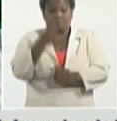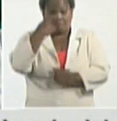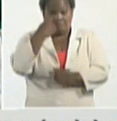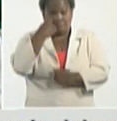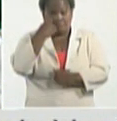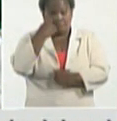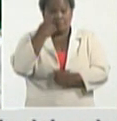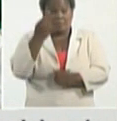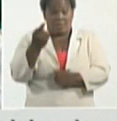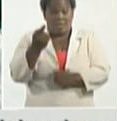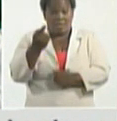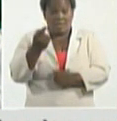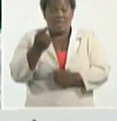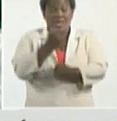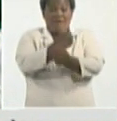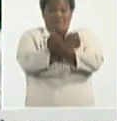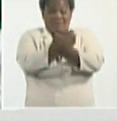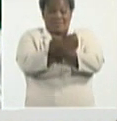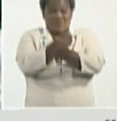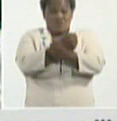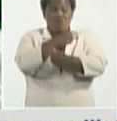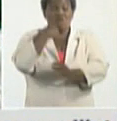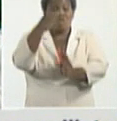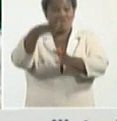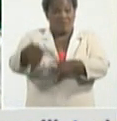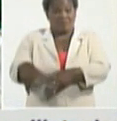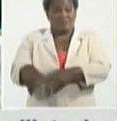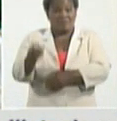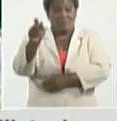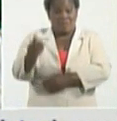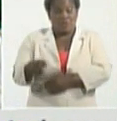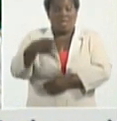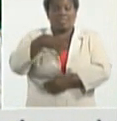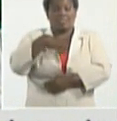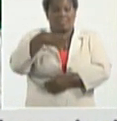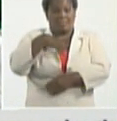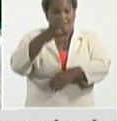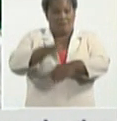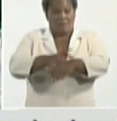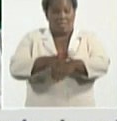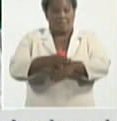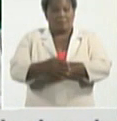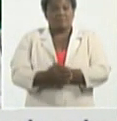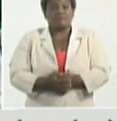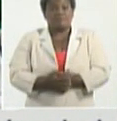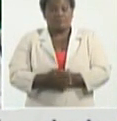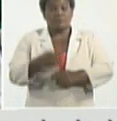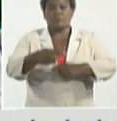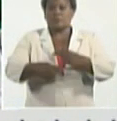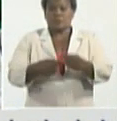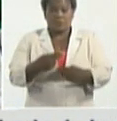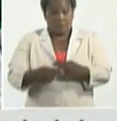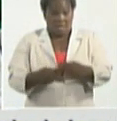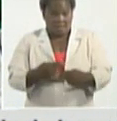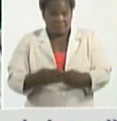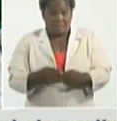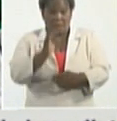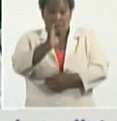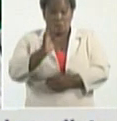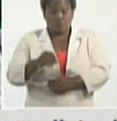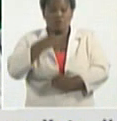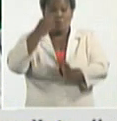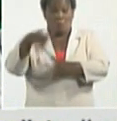fallecer de una persona que tiene la enfermedad. Por lo tanto, se hace en base al número de